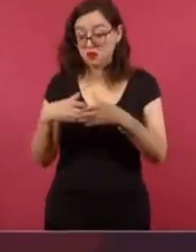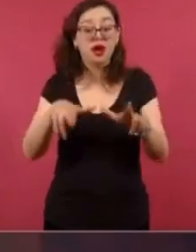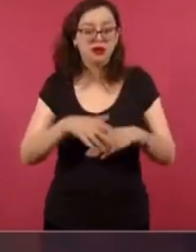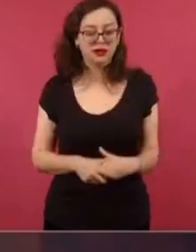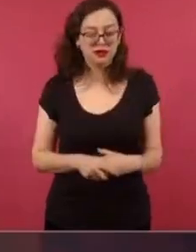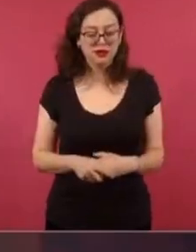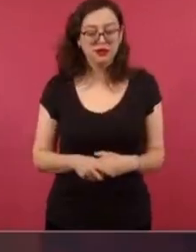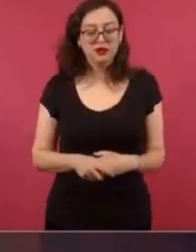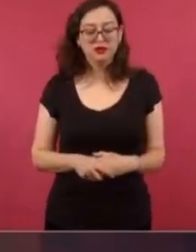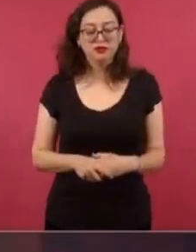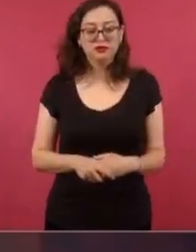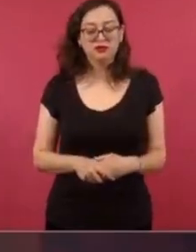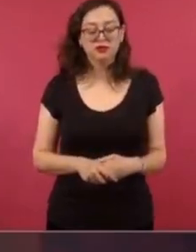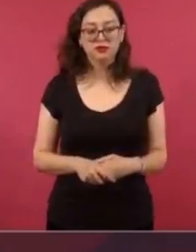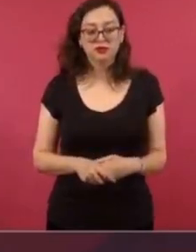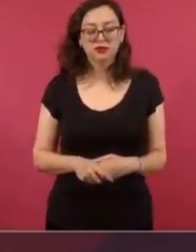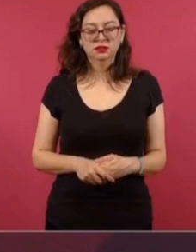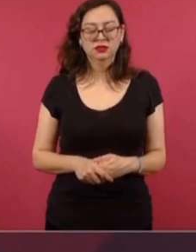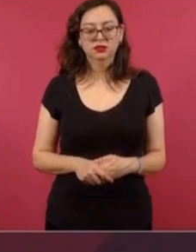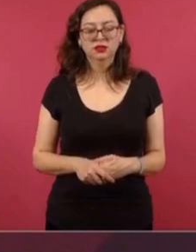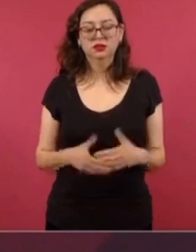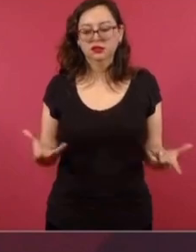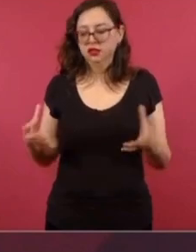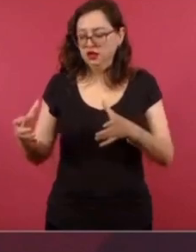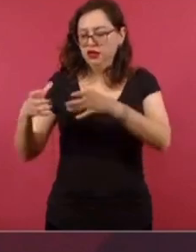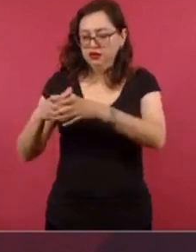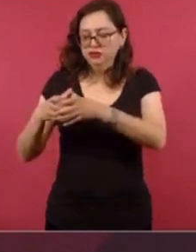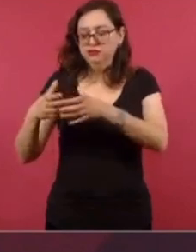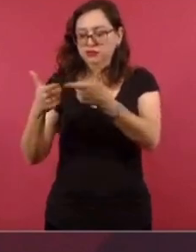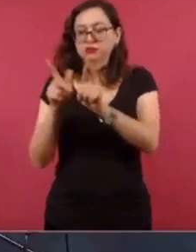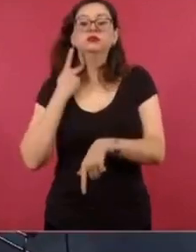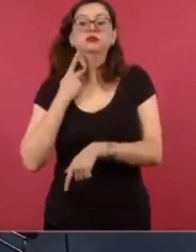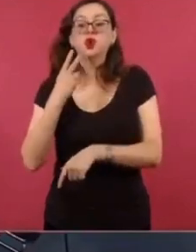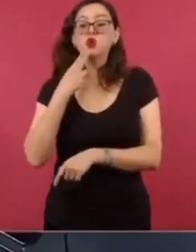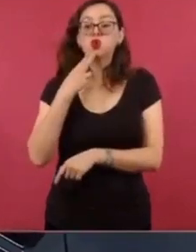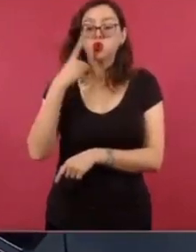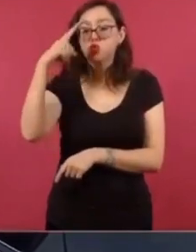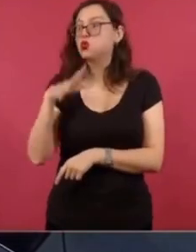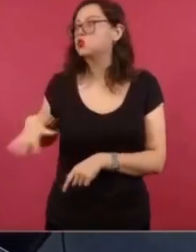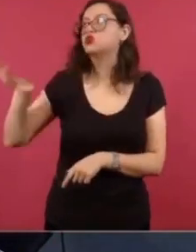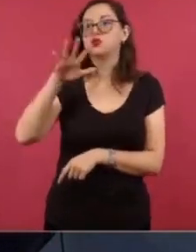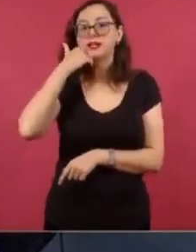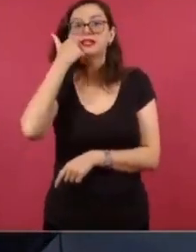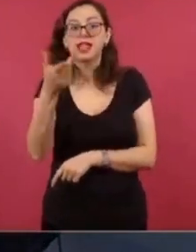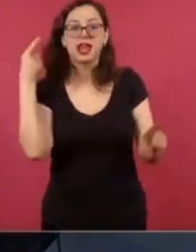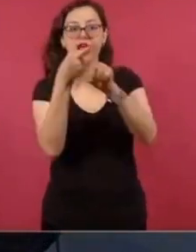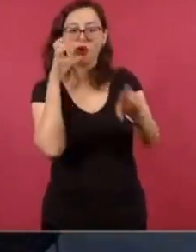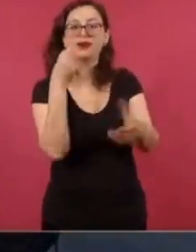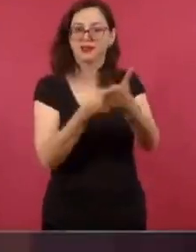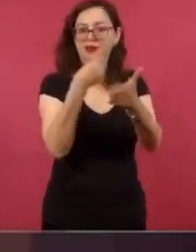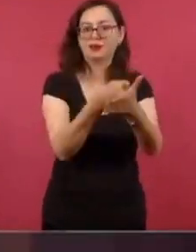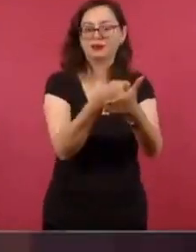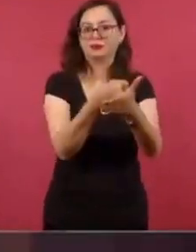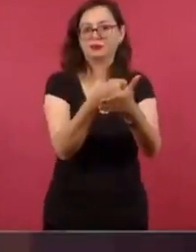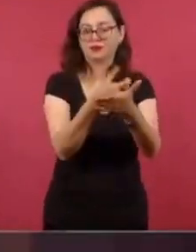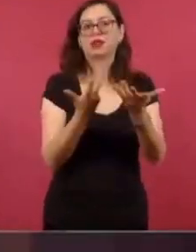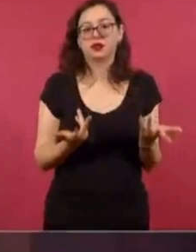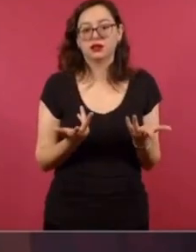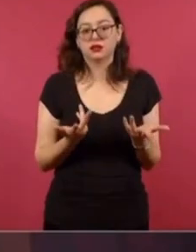medios. El partido no es un fin, el partido es un instrumento que va a permitir llevar a cabo una transformación, una causa